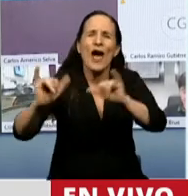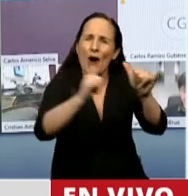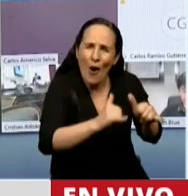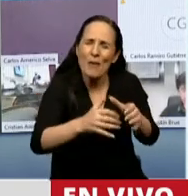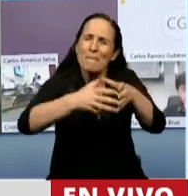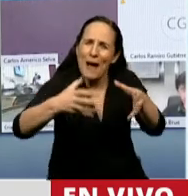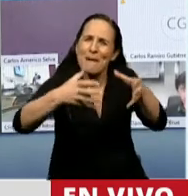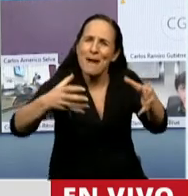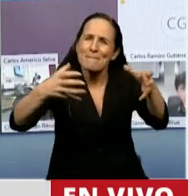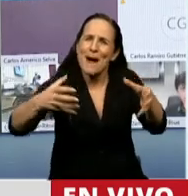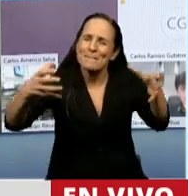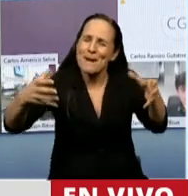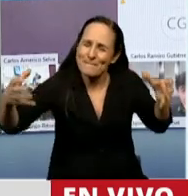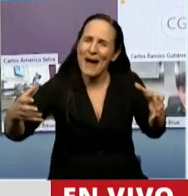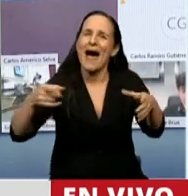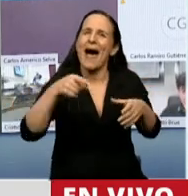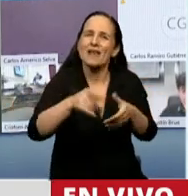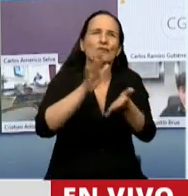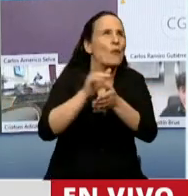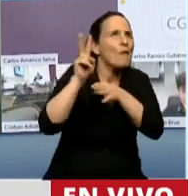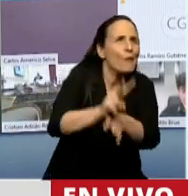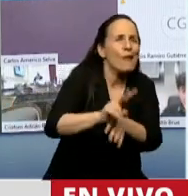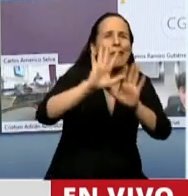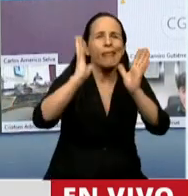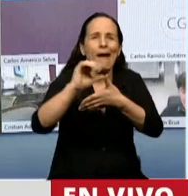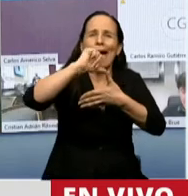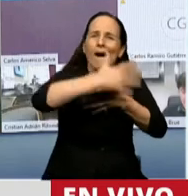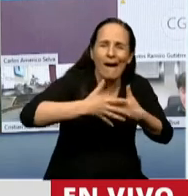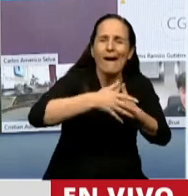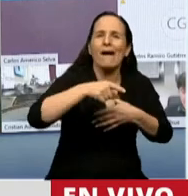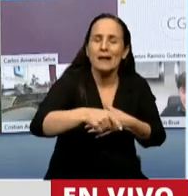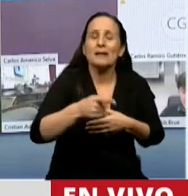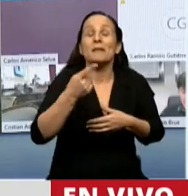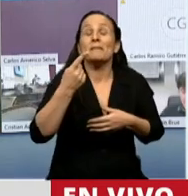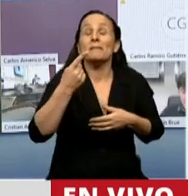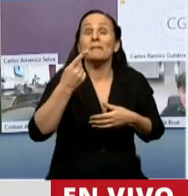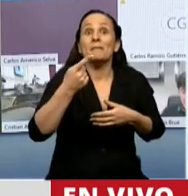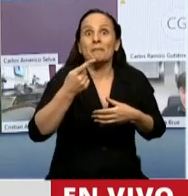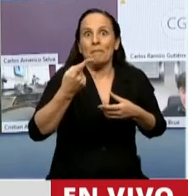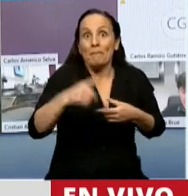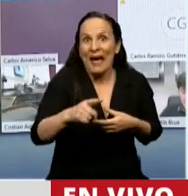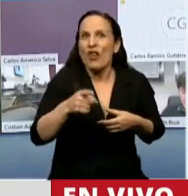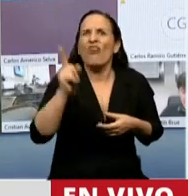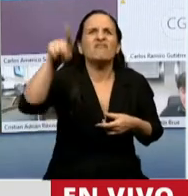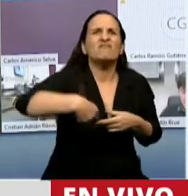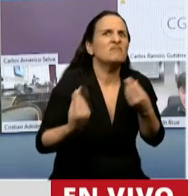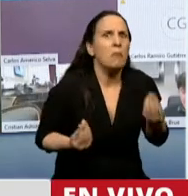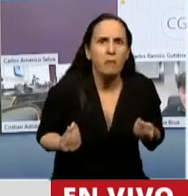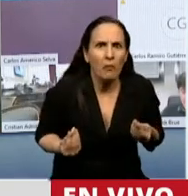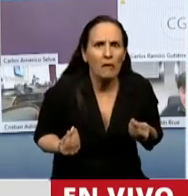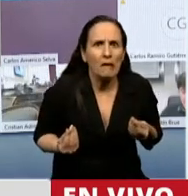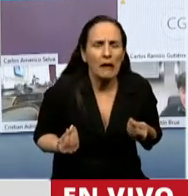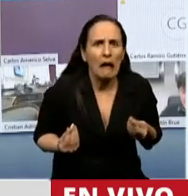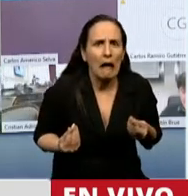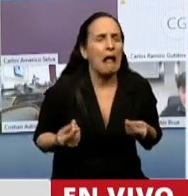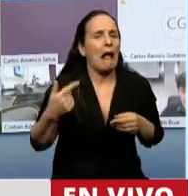retomando la bandera del ambientalismo en América Latina. Pero lamentablemente eso es el resultado de que